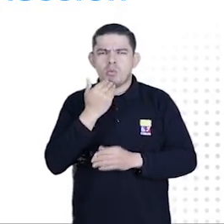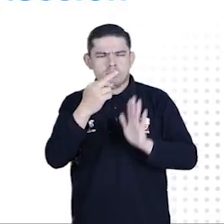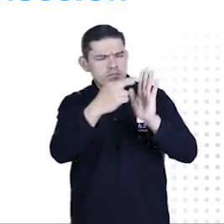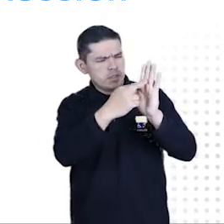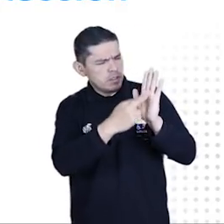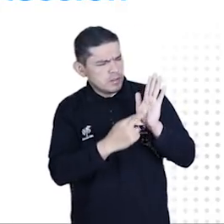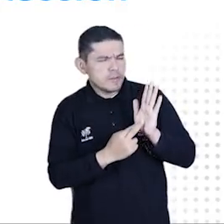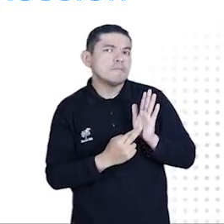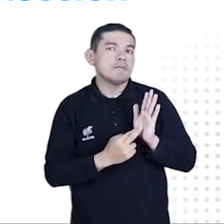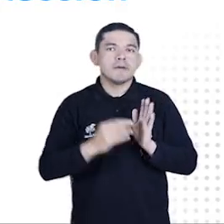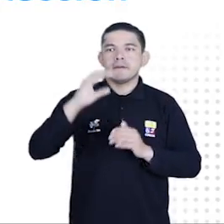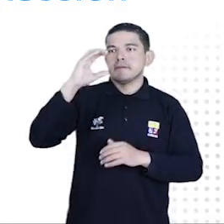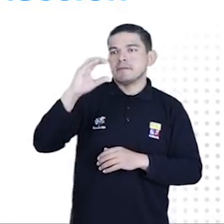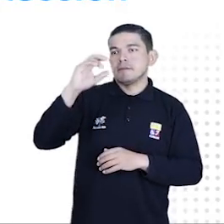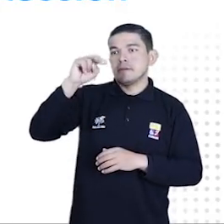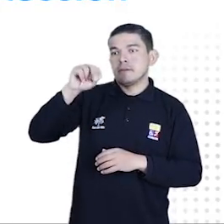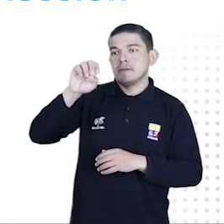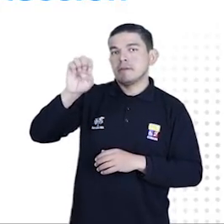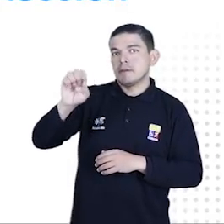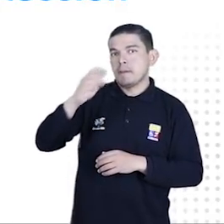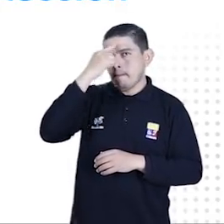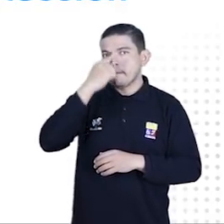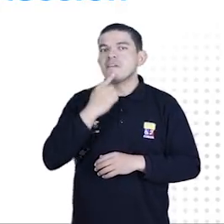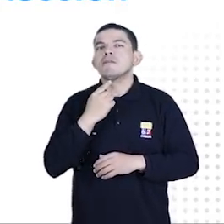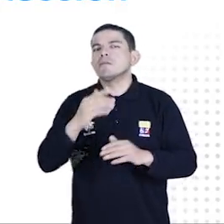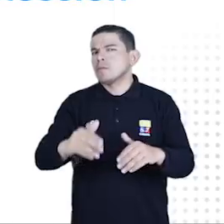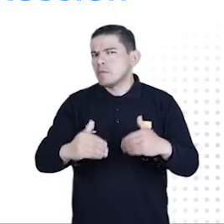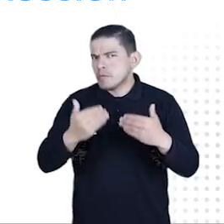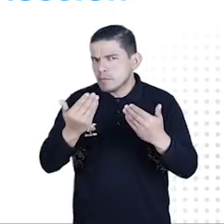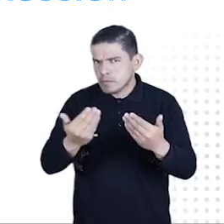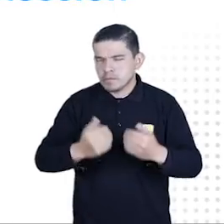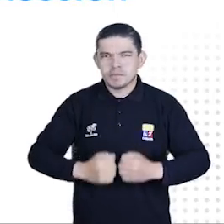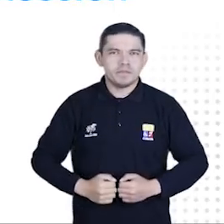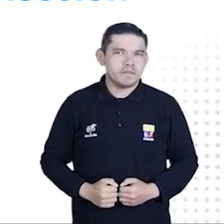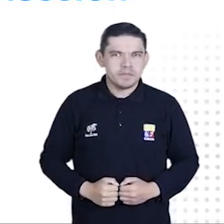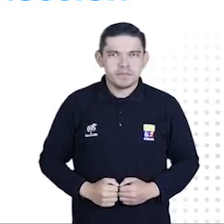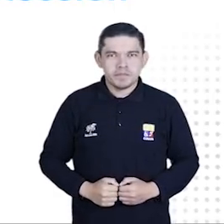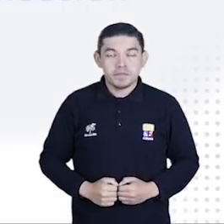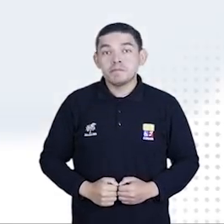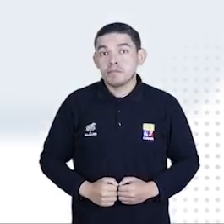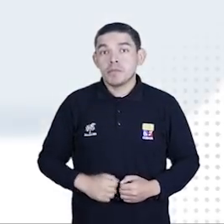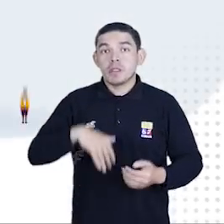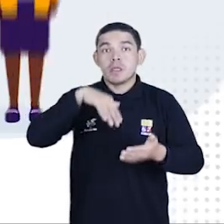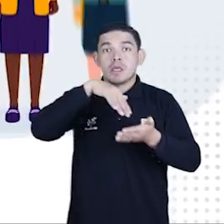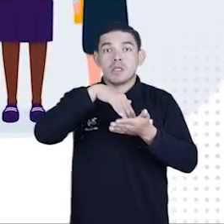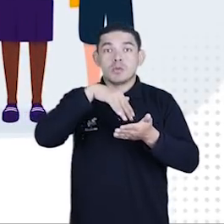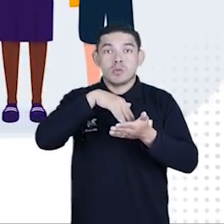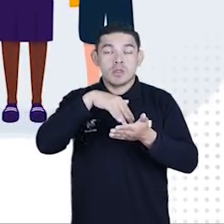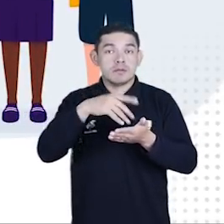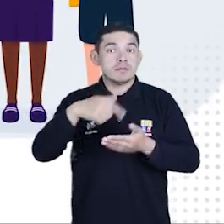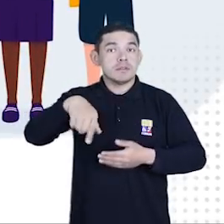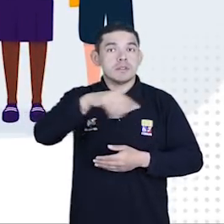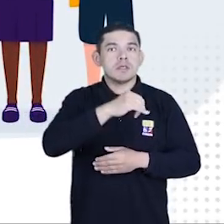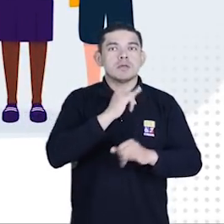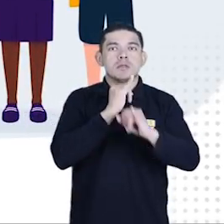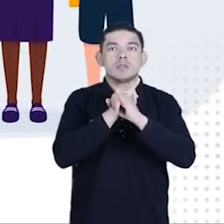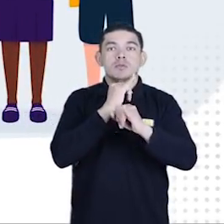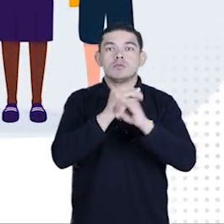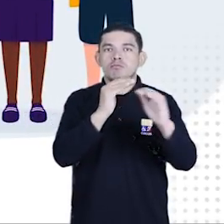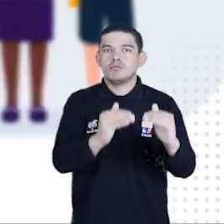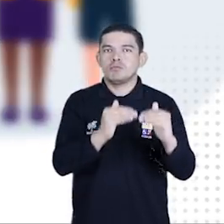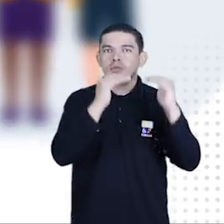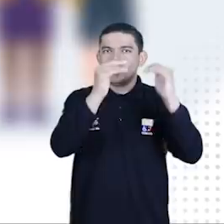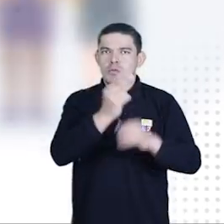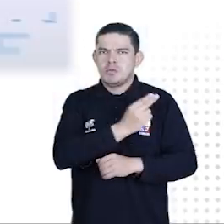el Consejo Nacional Electoral priorizó los siguientes criterios de selección. Estudiantes de instituciones de educación superior.